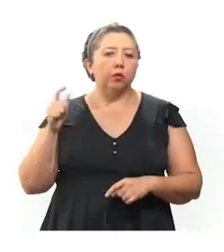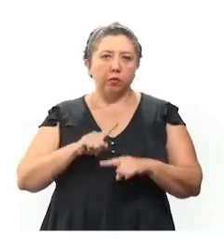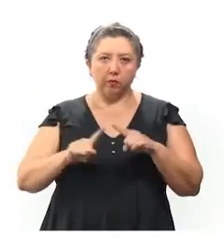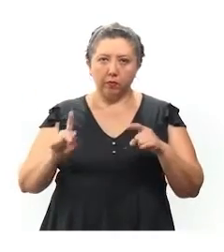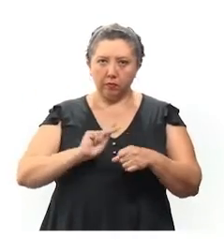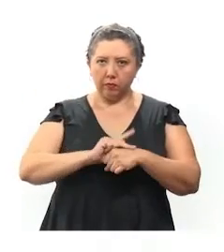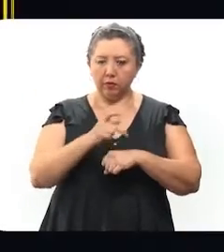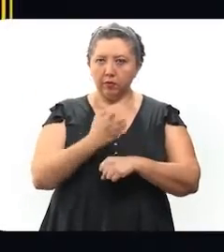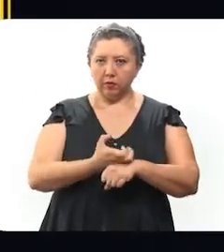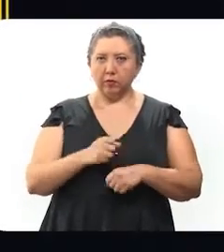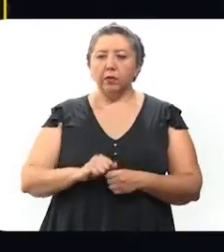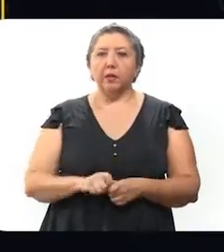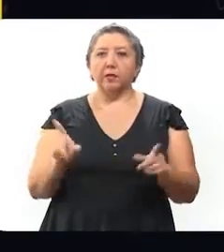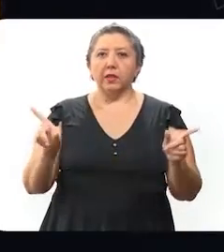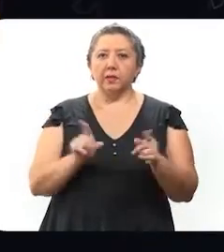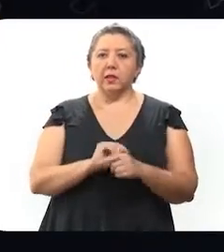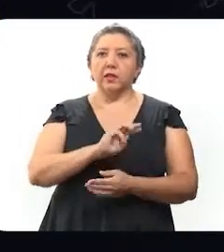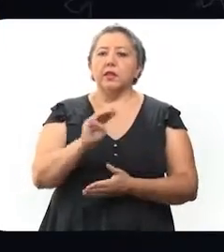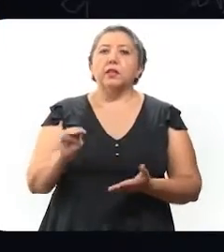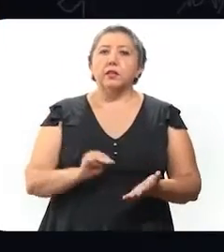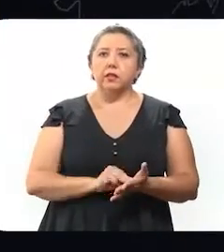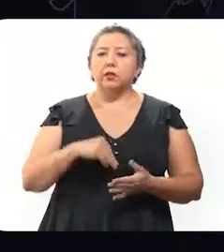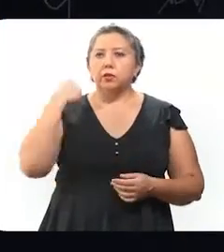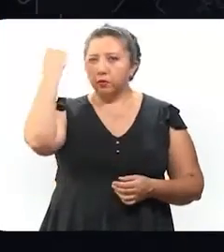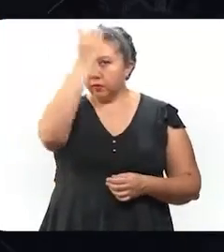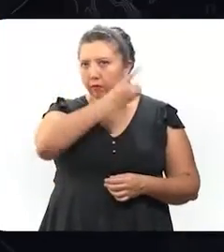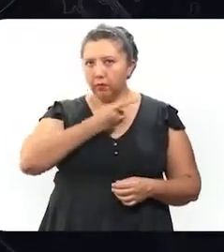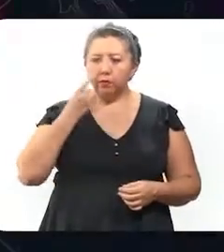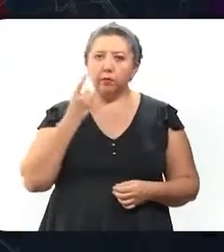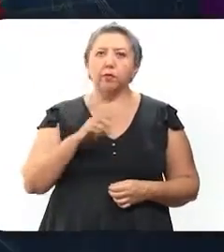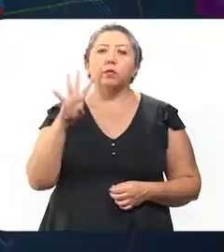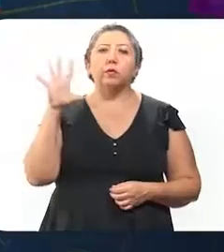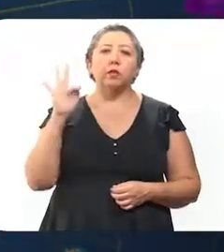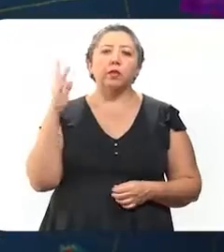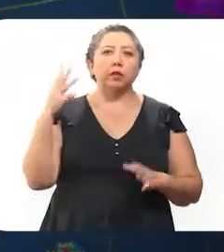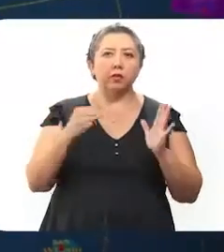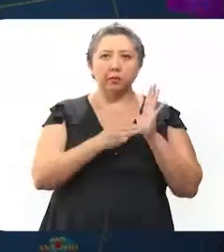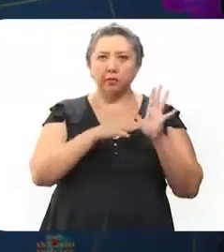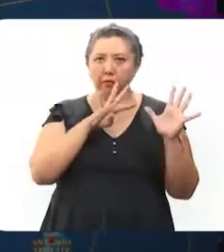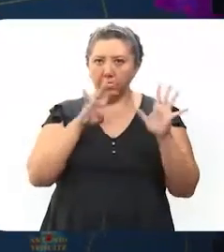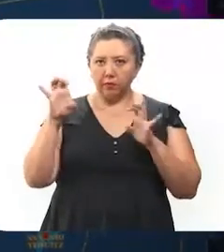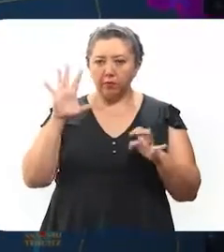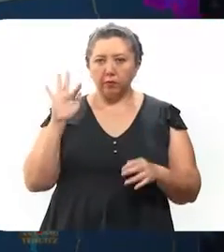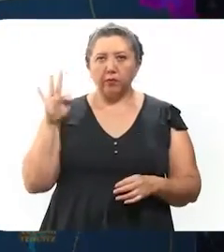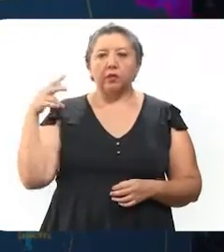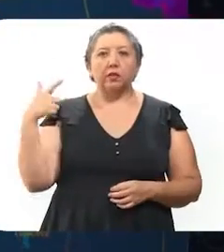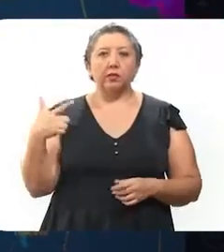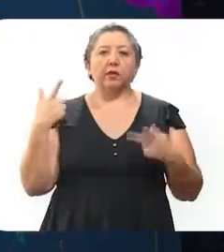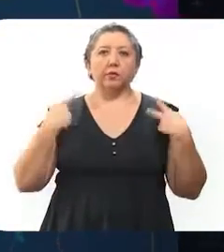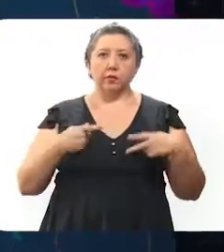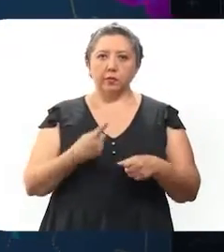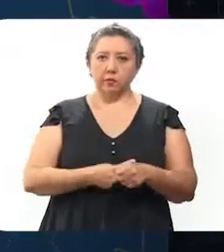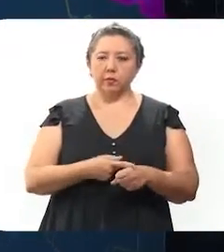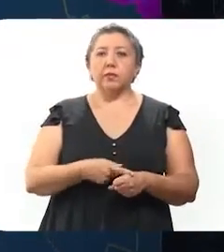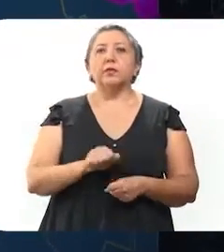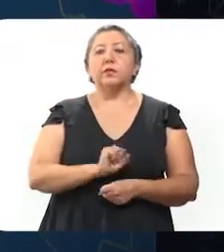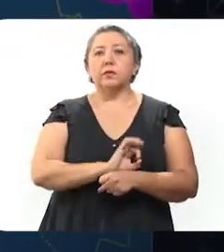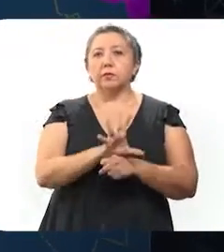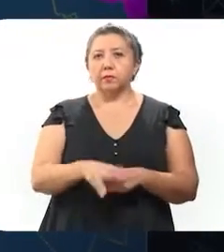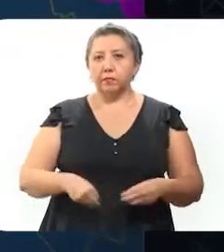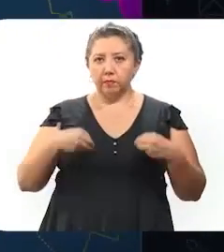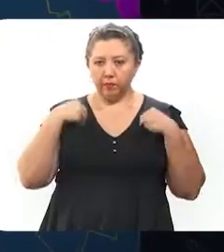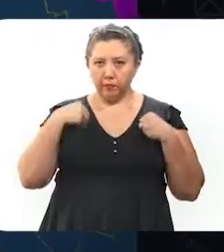de otro país u otro estado. En específicamente en Mérida, se han diagnosticado 43.947 personas contagiadas de coronavirus,